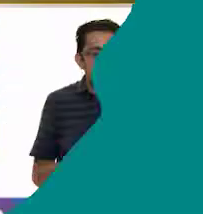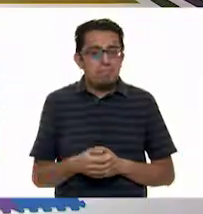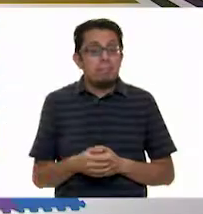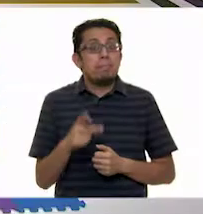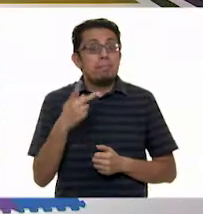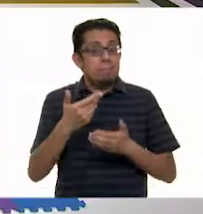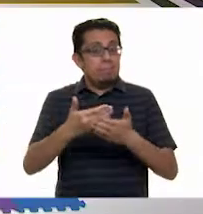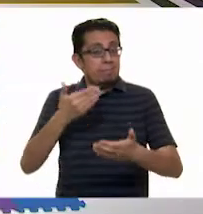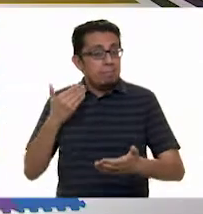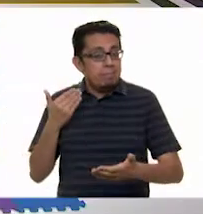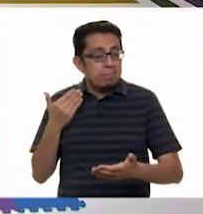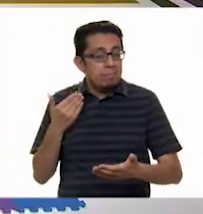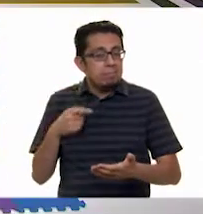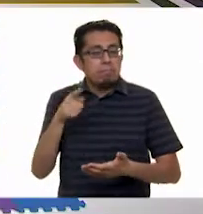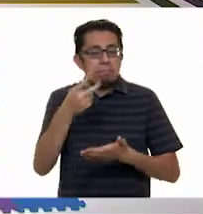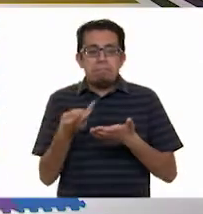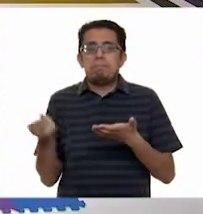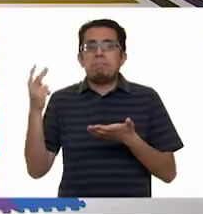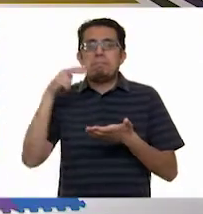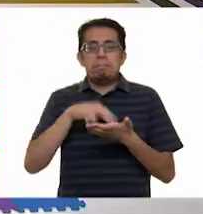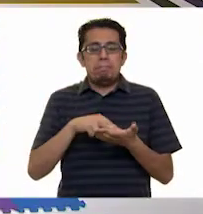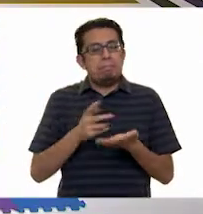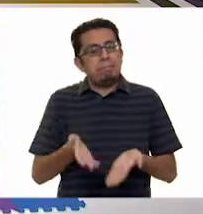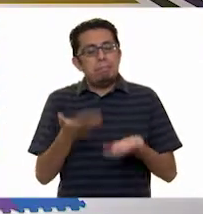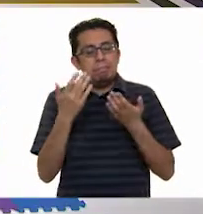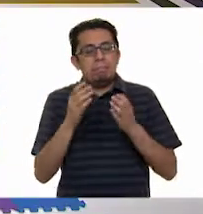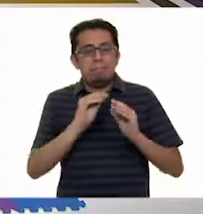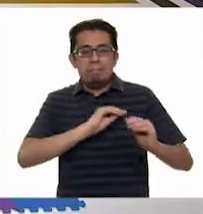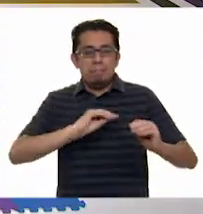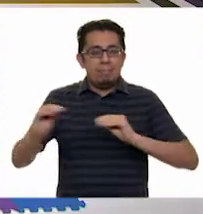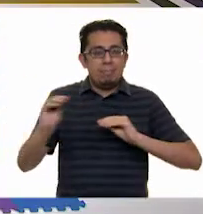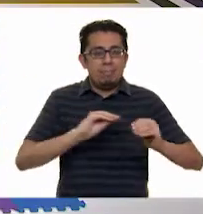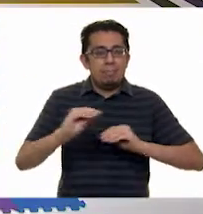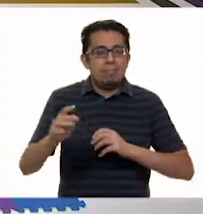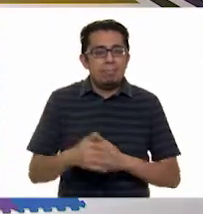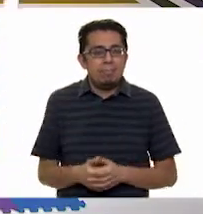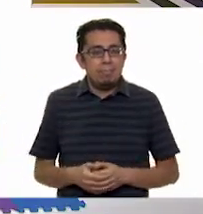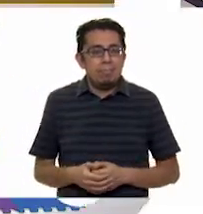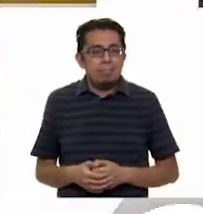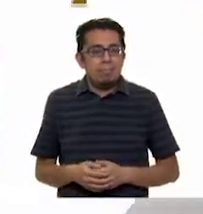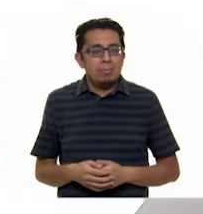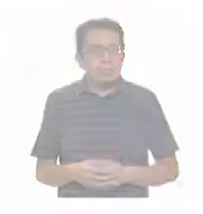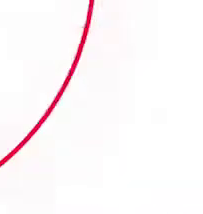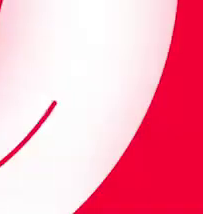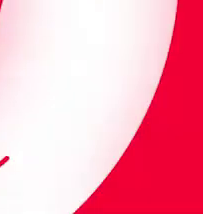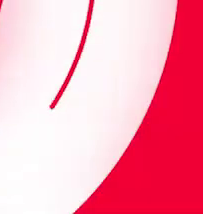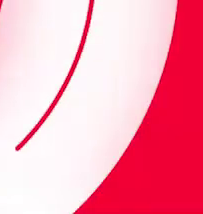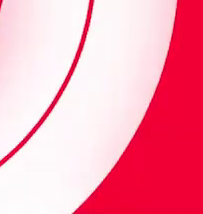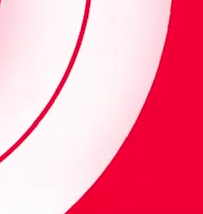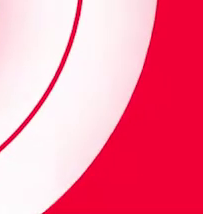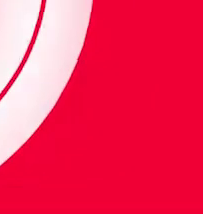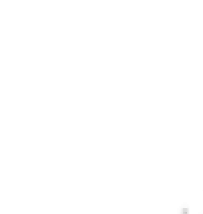Pero antes, pónganse de pie. Vamos a movernos, maestra. Creo, creo que ya me dio mucha...